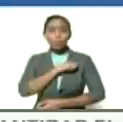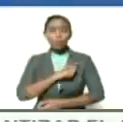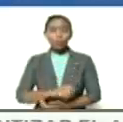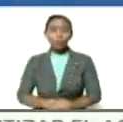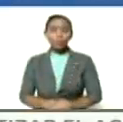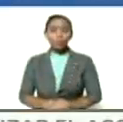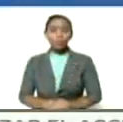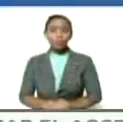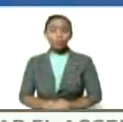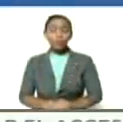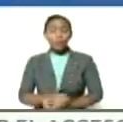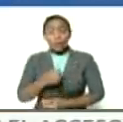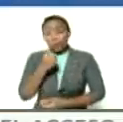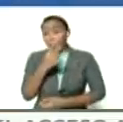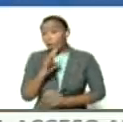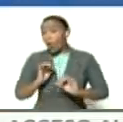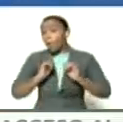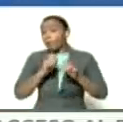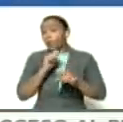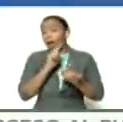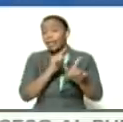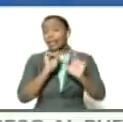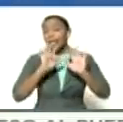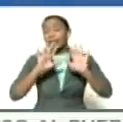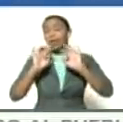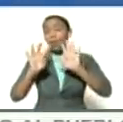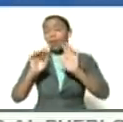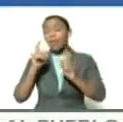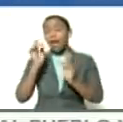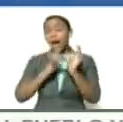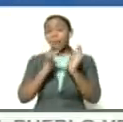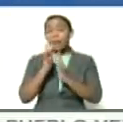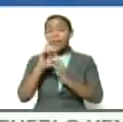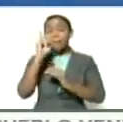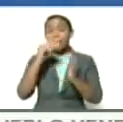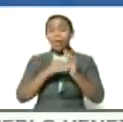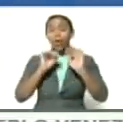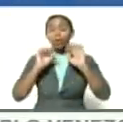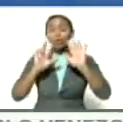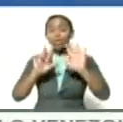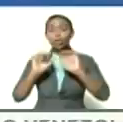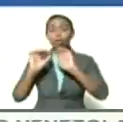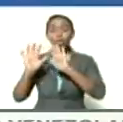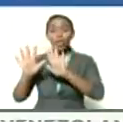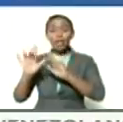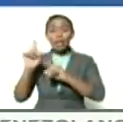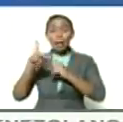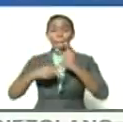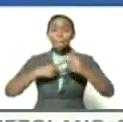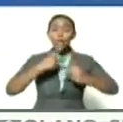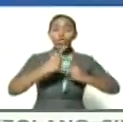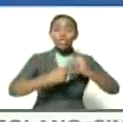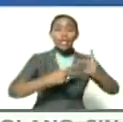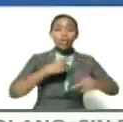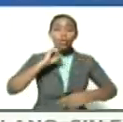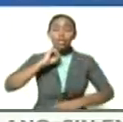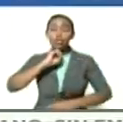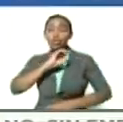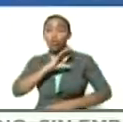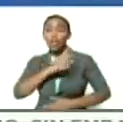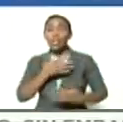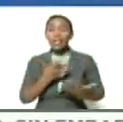y bueno comenzó aquel 19 de abril de 1810 un proceso histórico que llevó